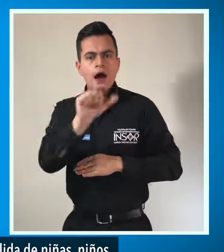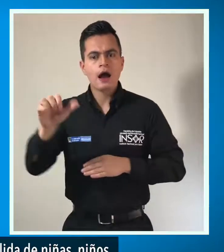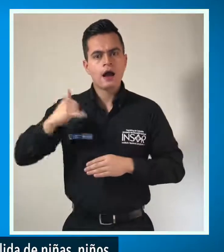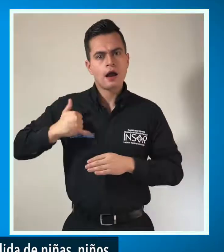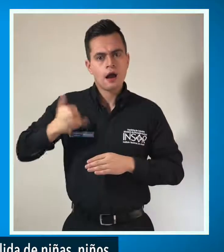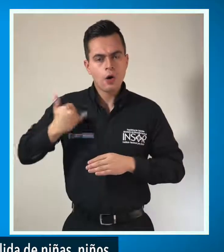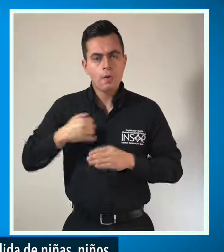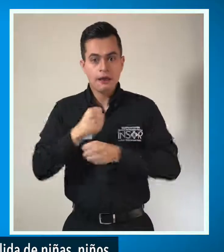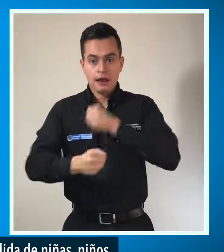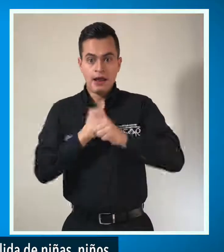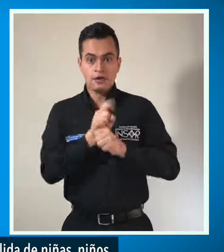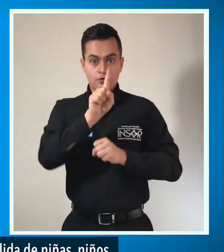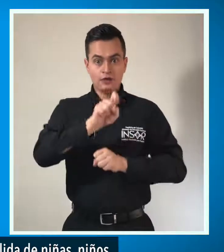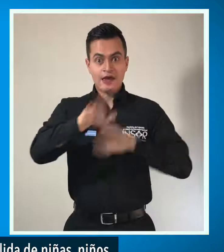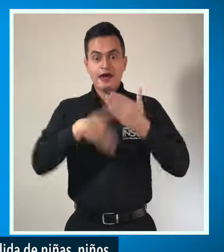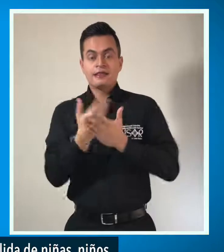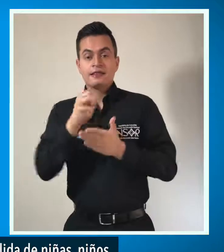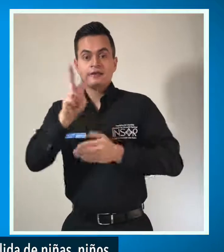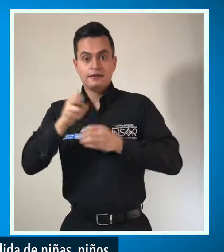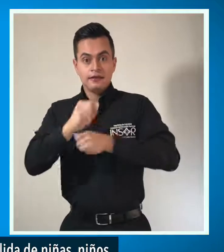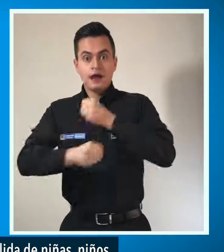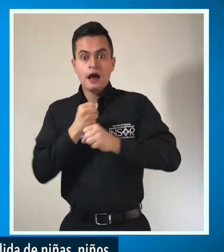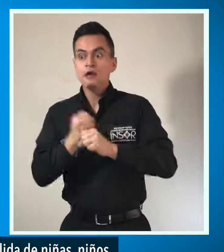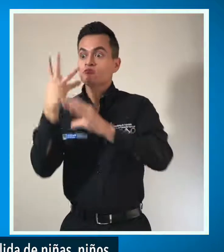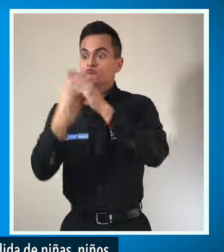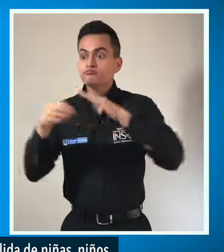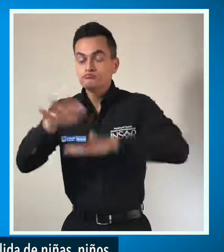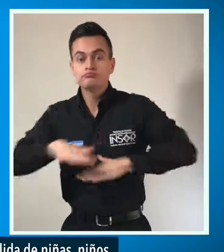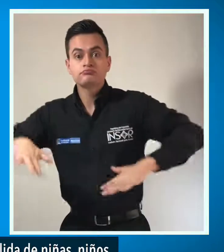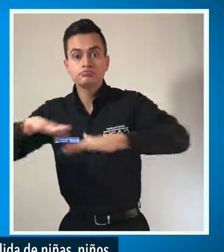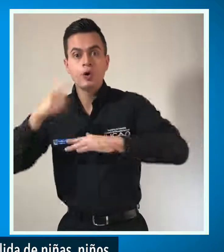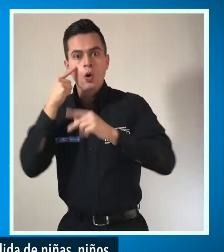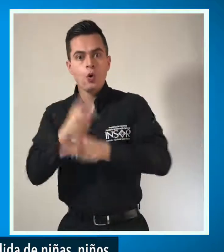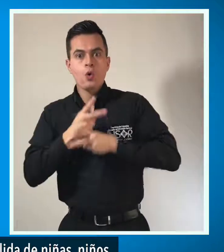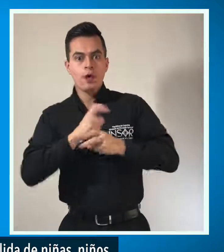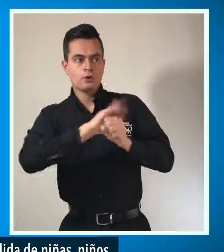ADOLESCENTES ENTRE 6 Y 17 AÑOS AL ESPACIO PÚBLICO.